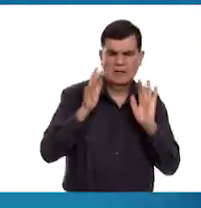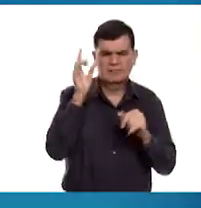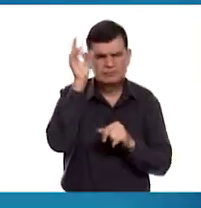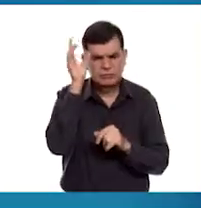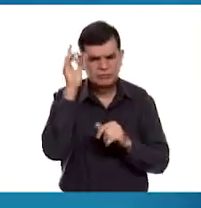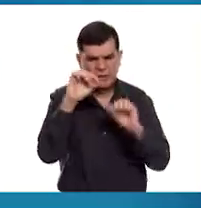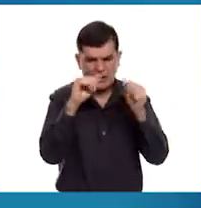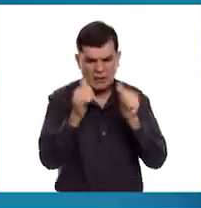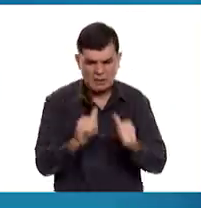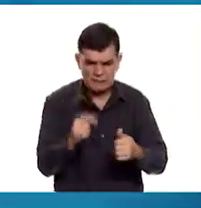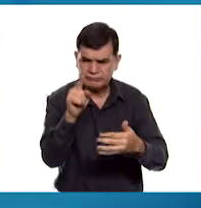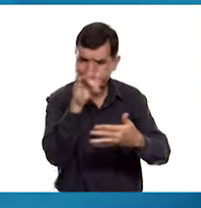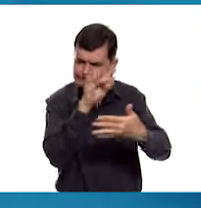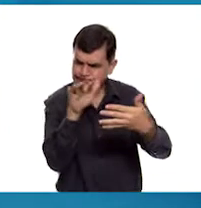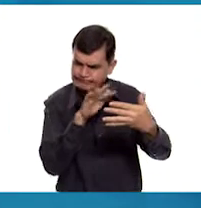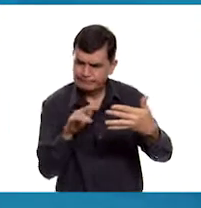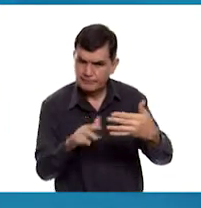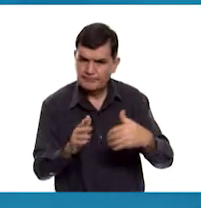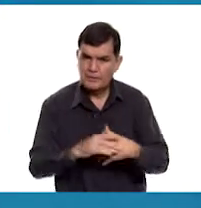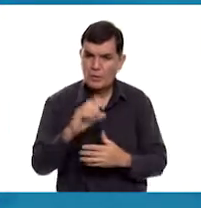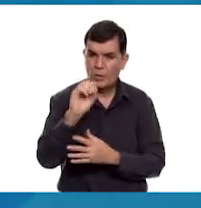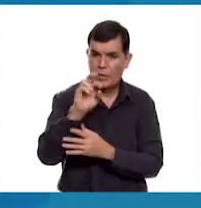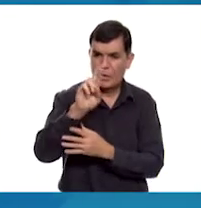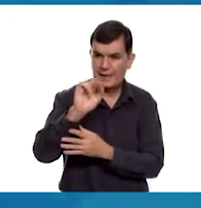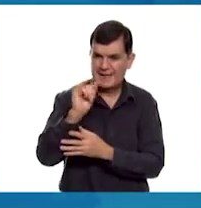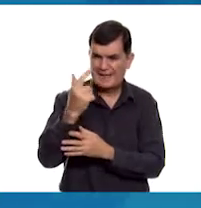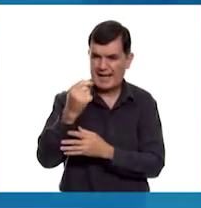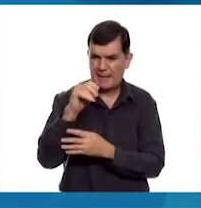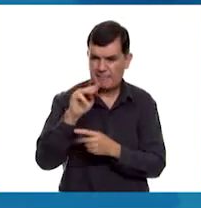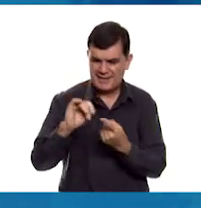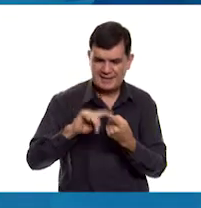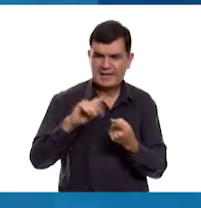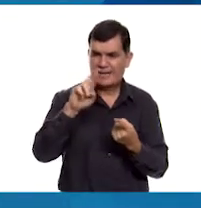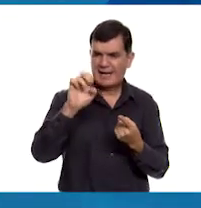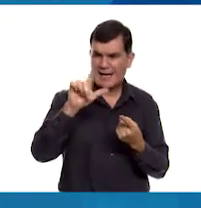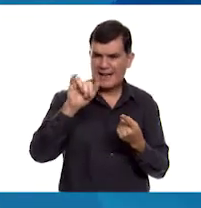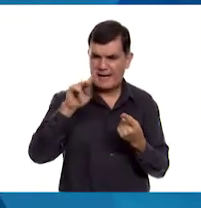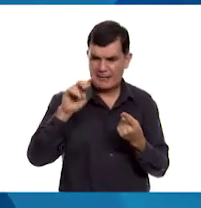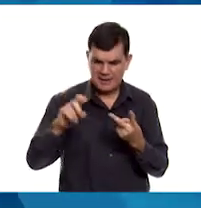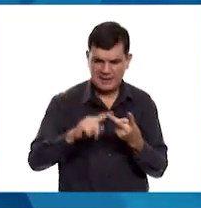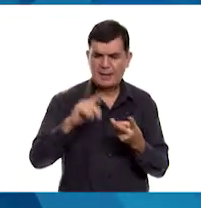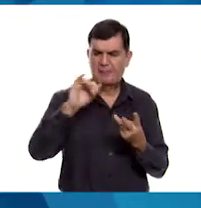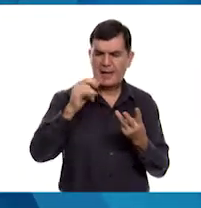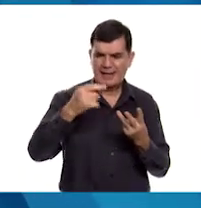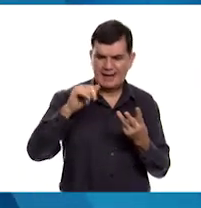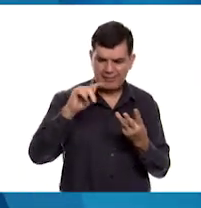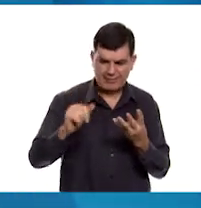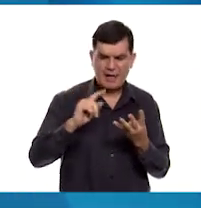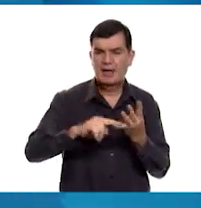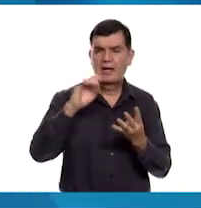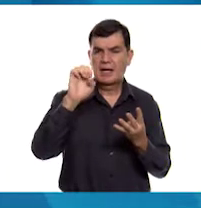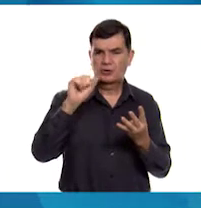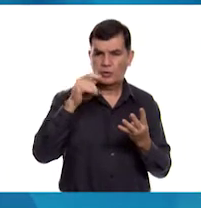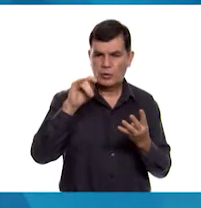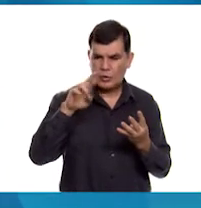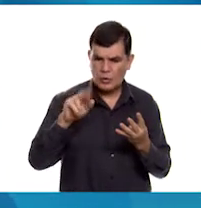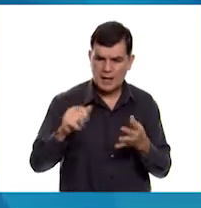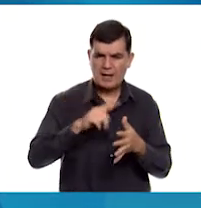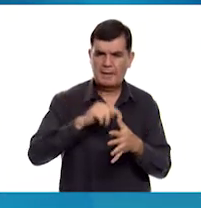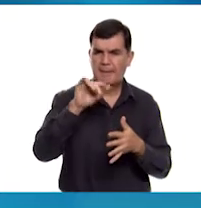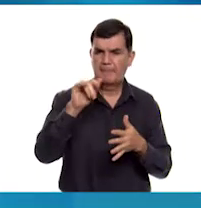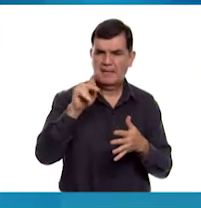¿Me ayudan a leerlas? Origami, relieve, maqueta, escultura,